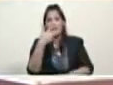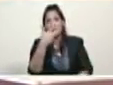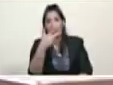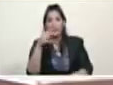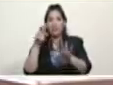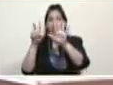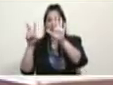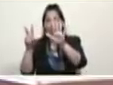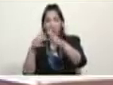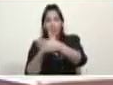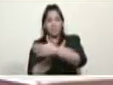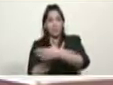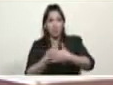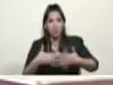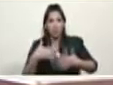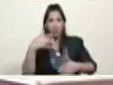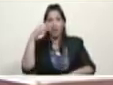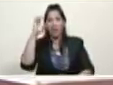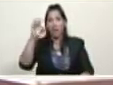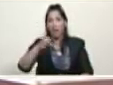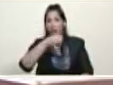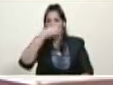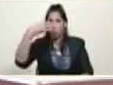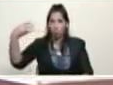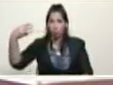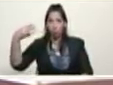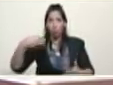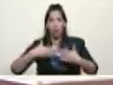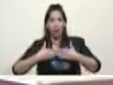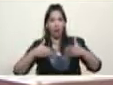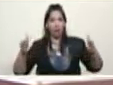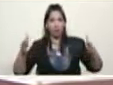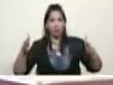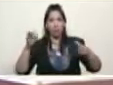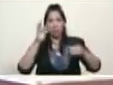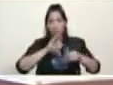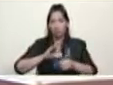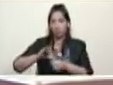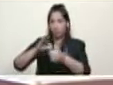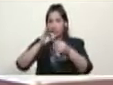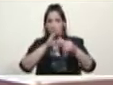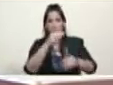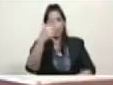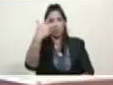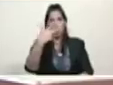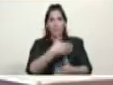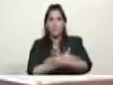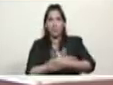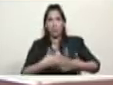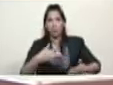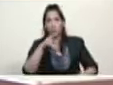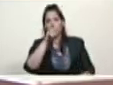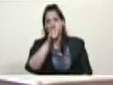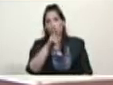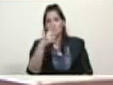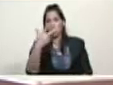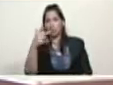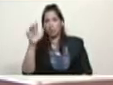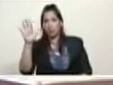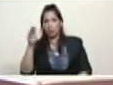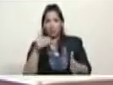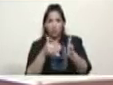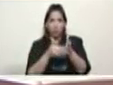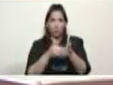millones de euros para garantizar la siembra de 3.235.000